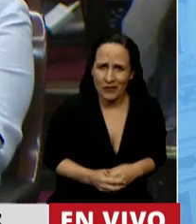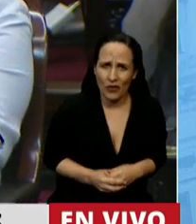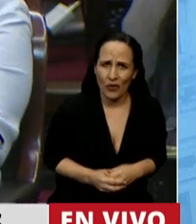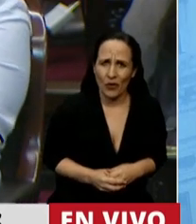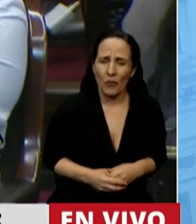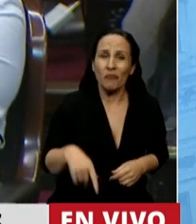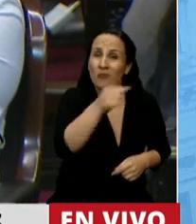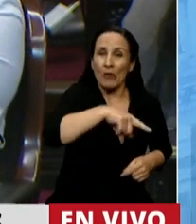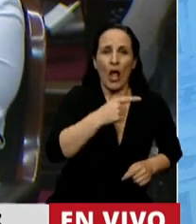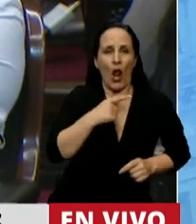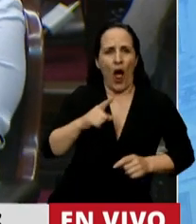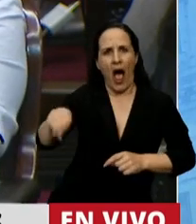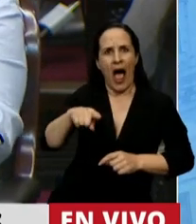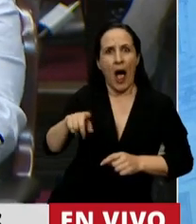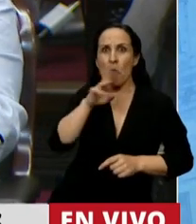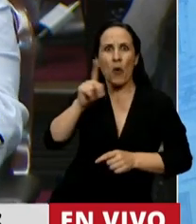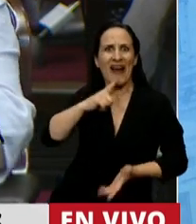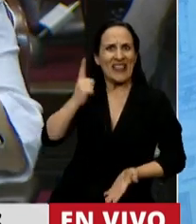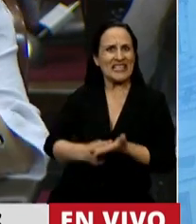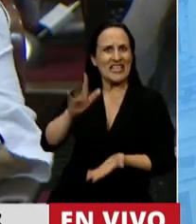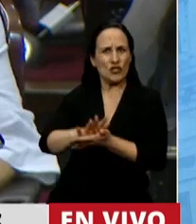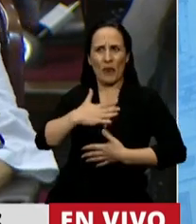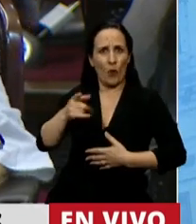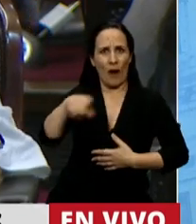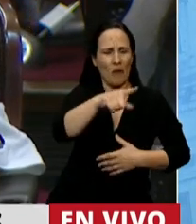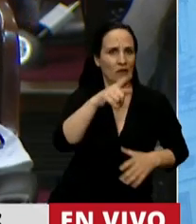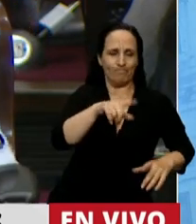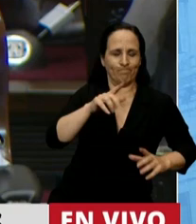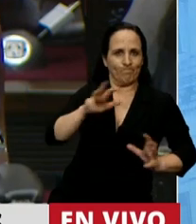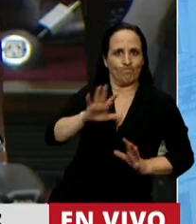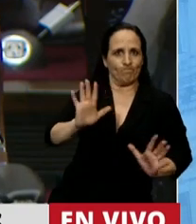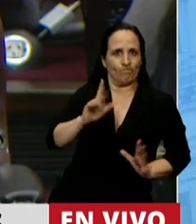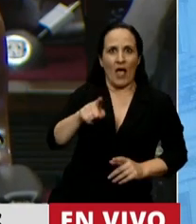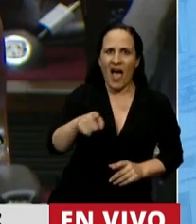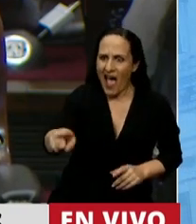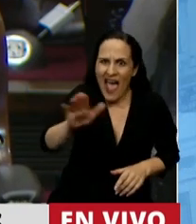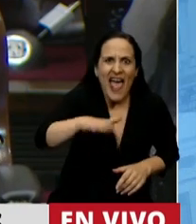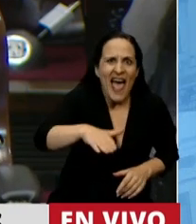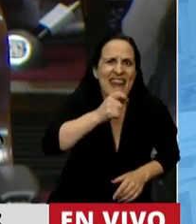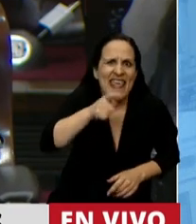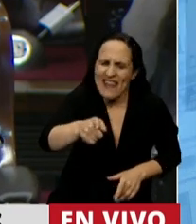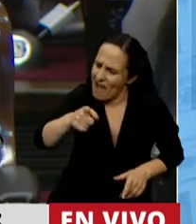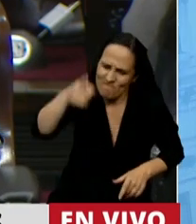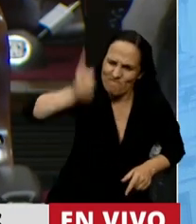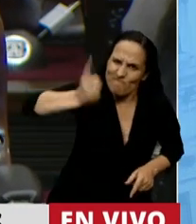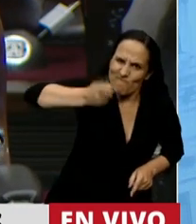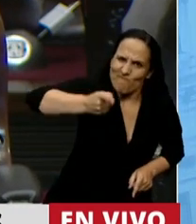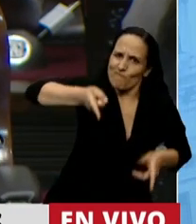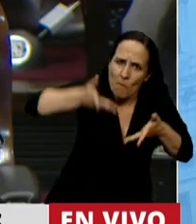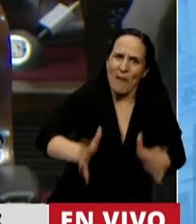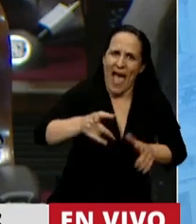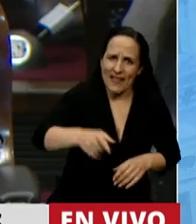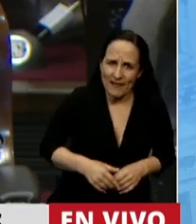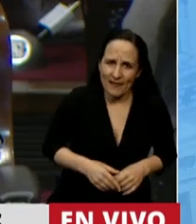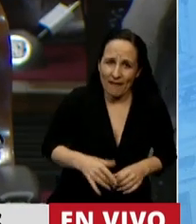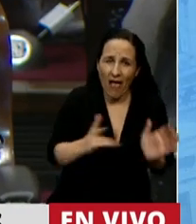Odian a que las mujeres decidan por su propio cuerpo, son los que obligan a las niñas a parir. ¿Qué autoridad tiene